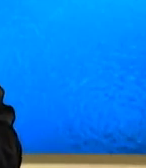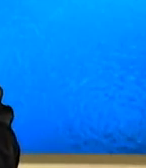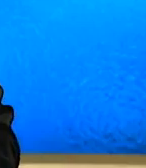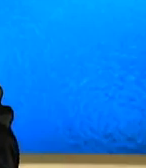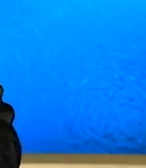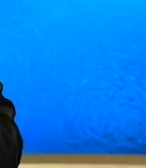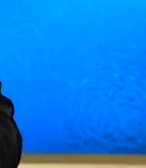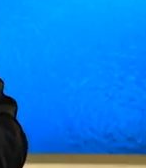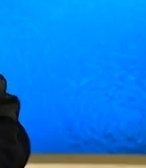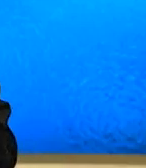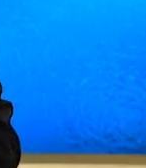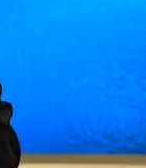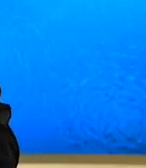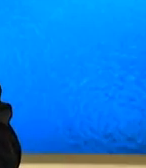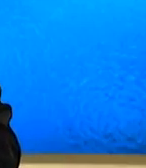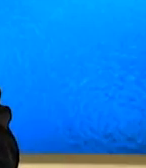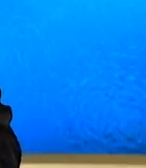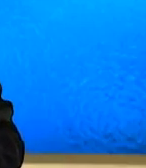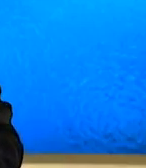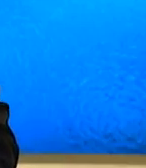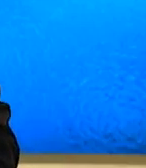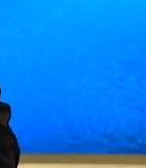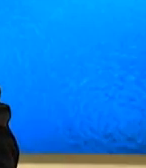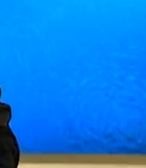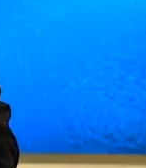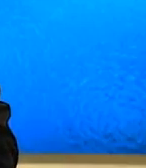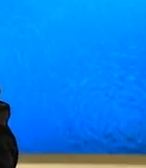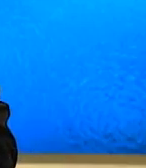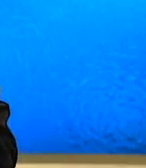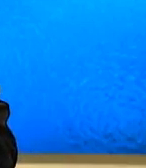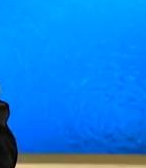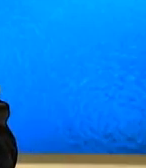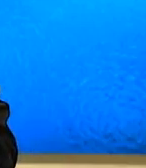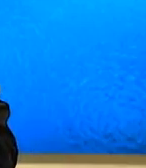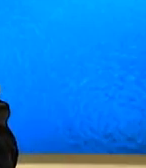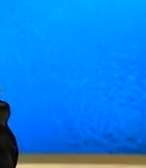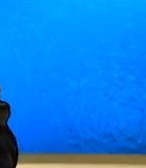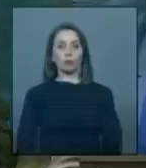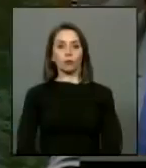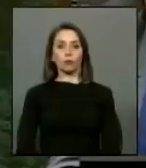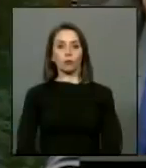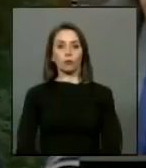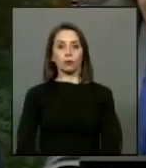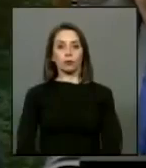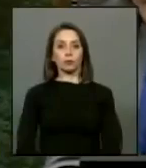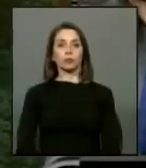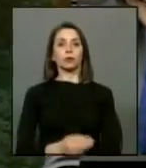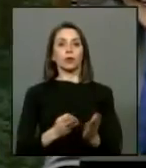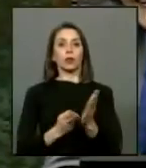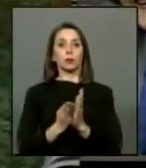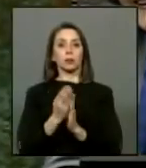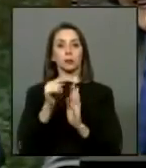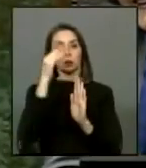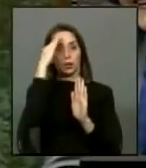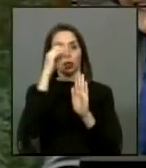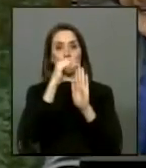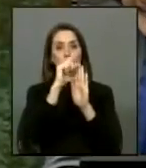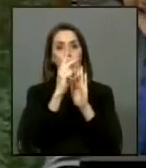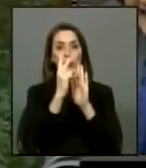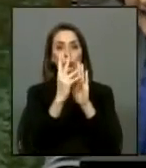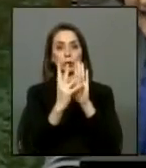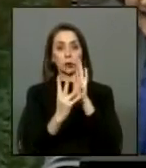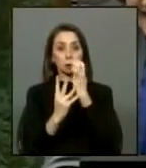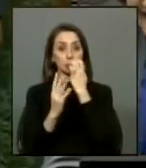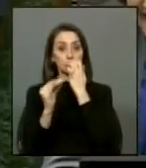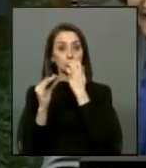el sentido del mensaje que se debatió durante la sesión de sala del jueves 10 de septiembre. Iniciando la orden del día corresponde